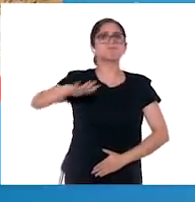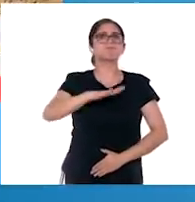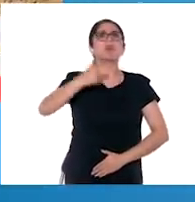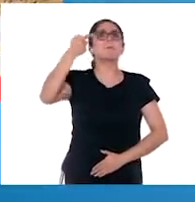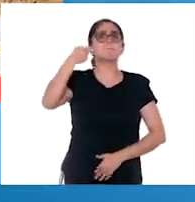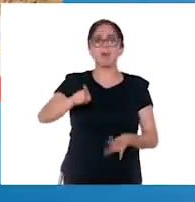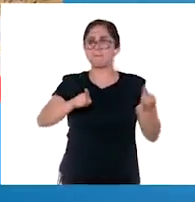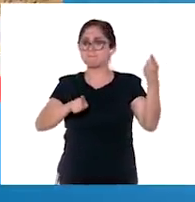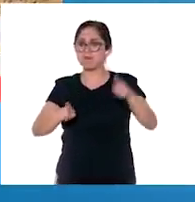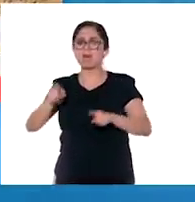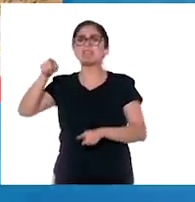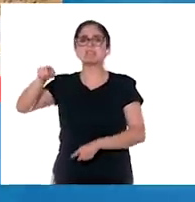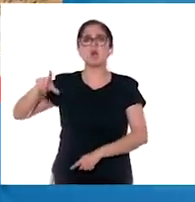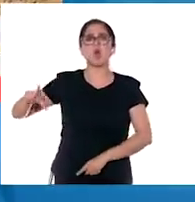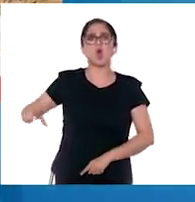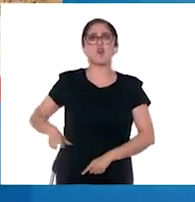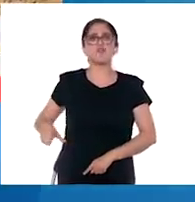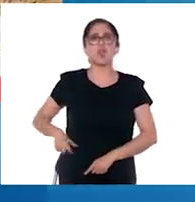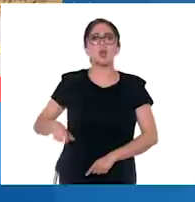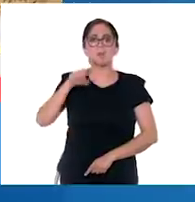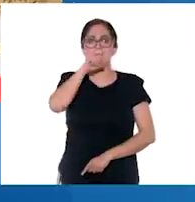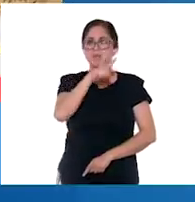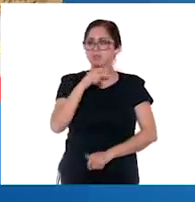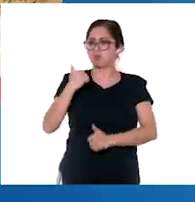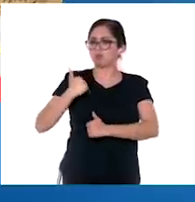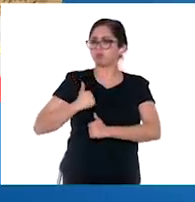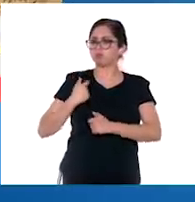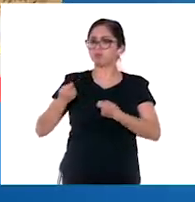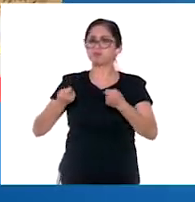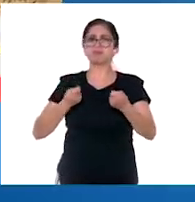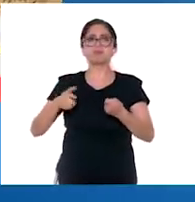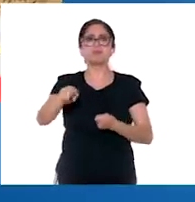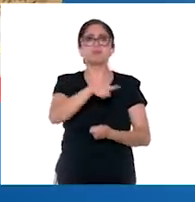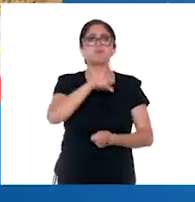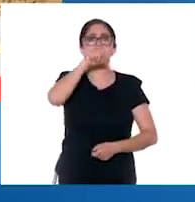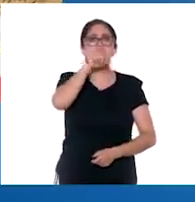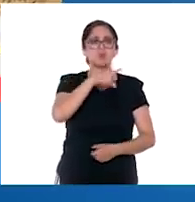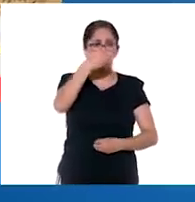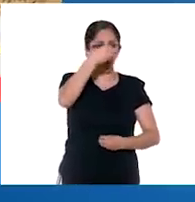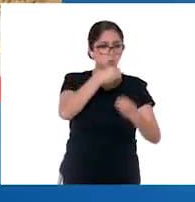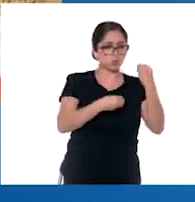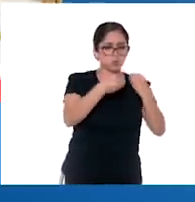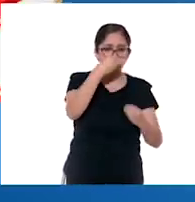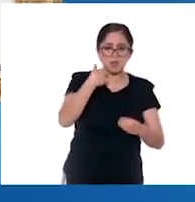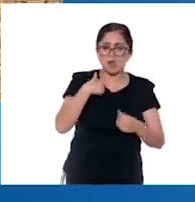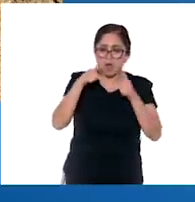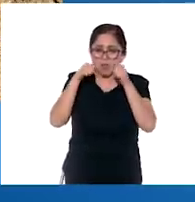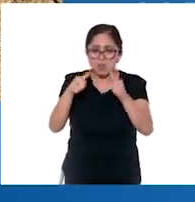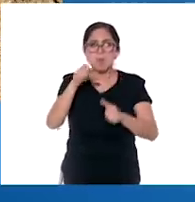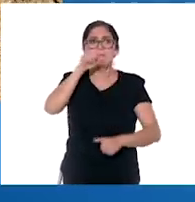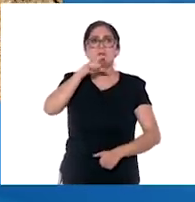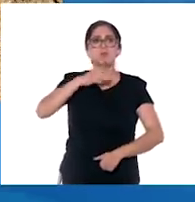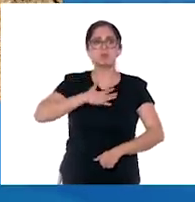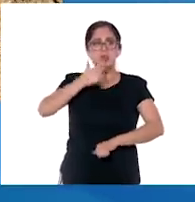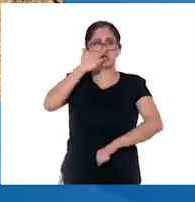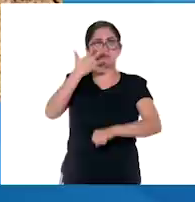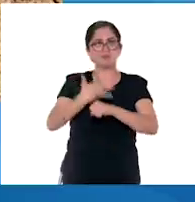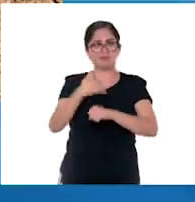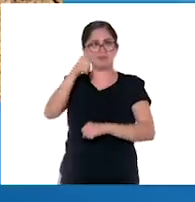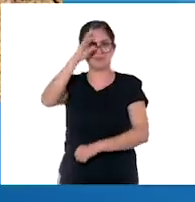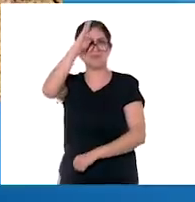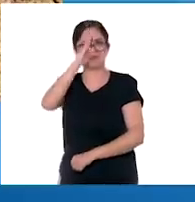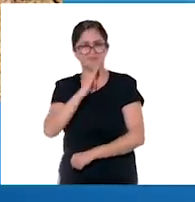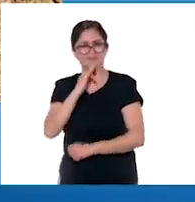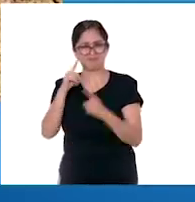mando supremo del gobierno, la jefatura militar, los asuntos de justicia y los asuntos de la iglesia. Justo de ahí,